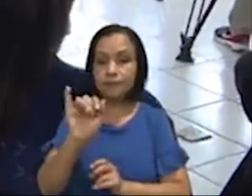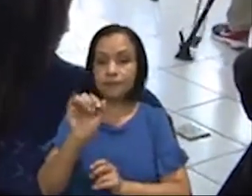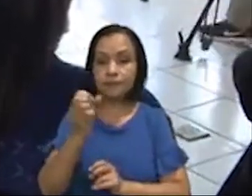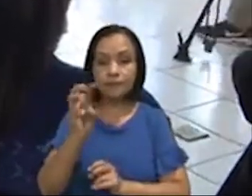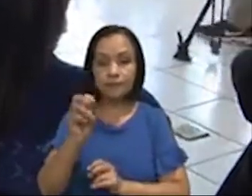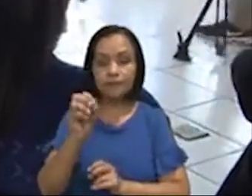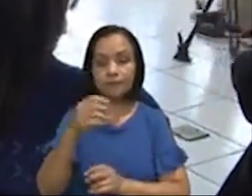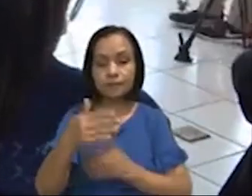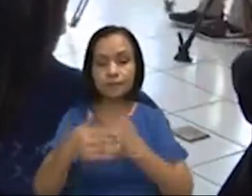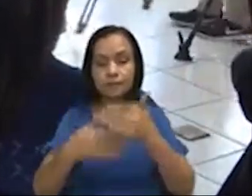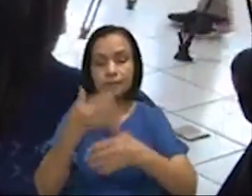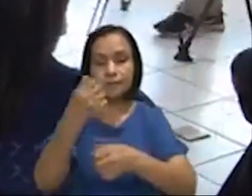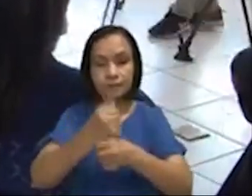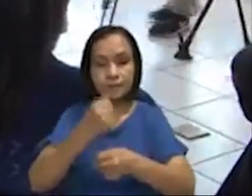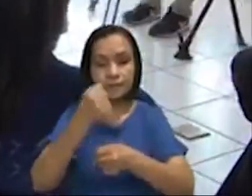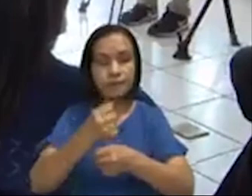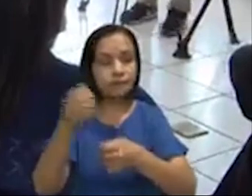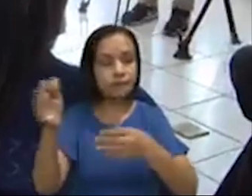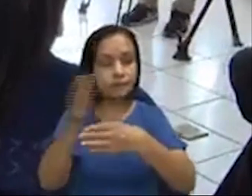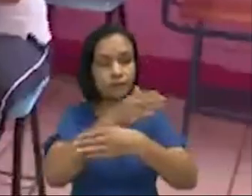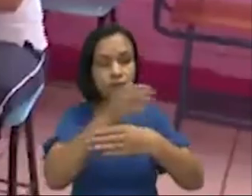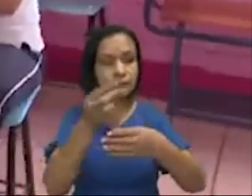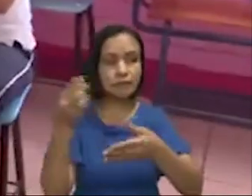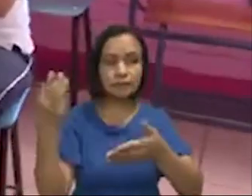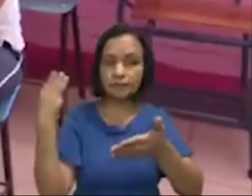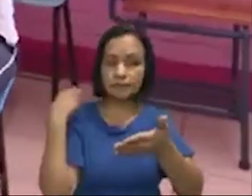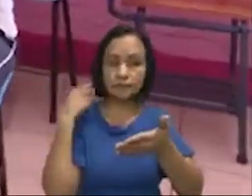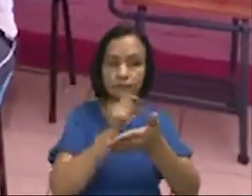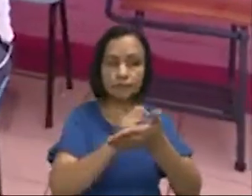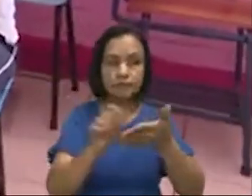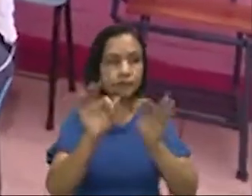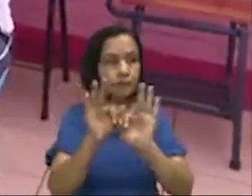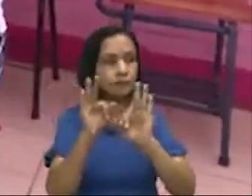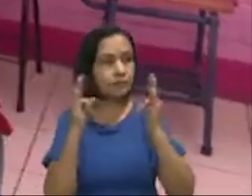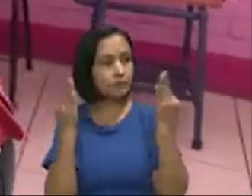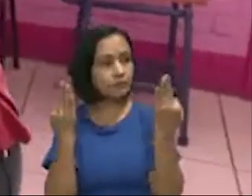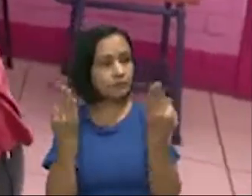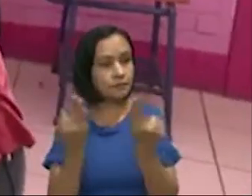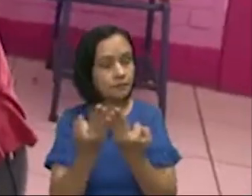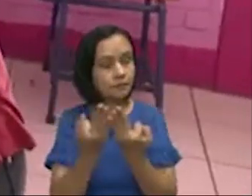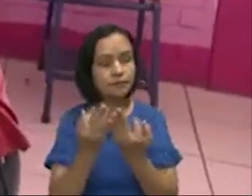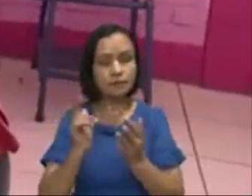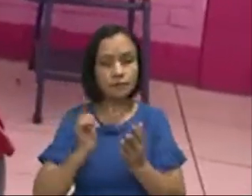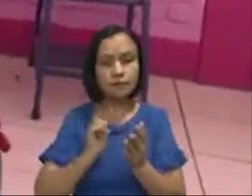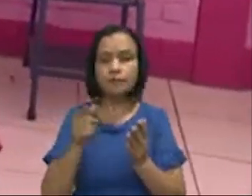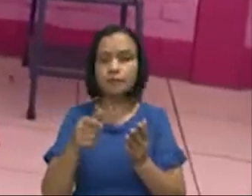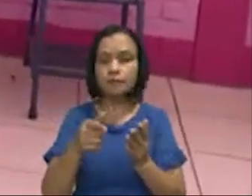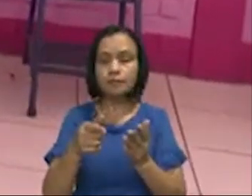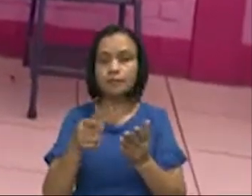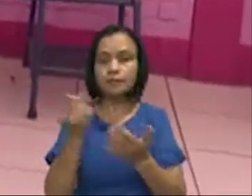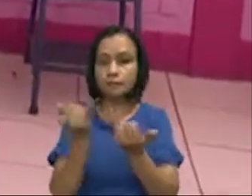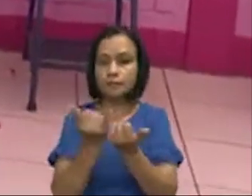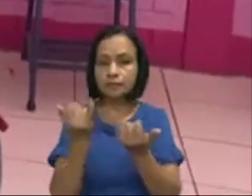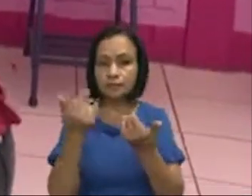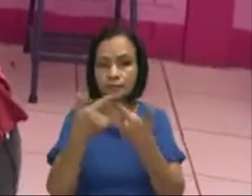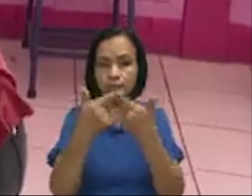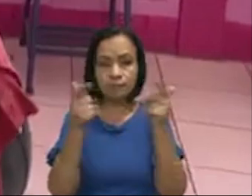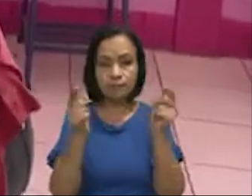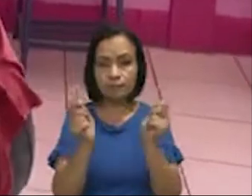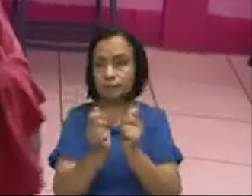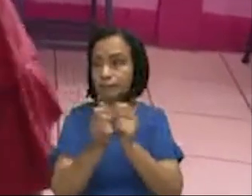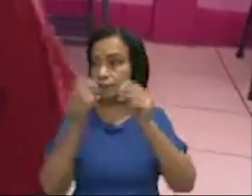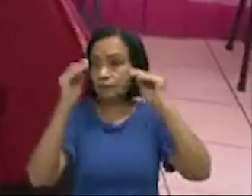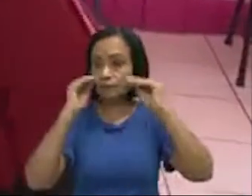todo ese trabajo con los maestros, con las familias. Nosotros tenemos formado desde el Ministerio de Educación lo que le llamamos el Gabinete de